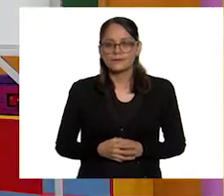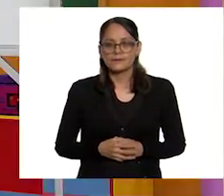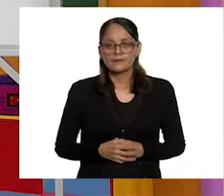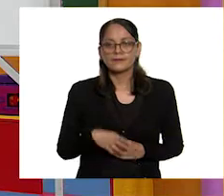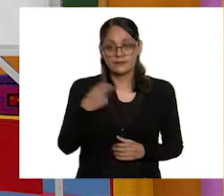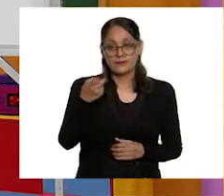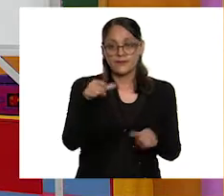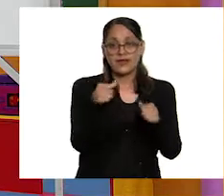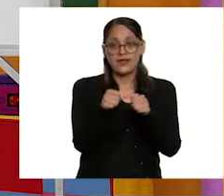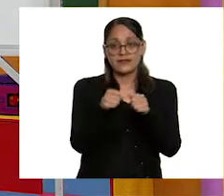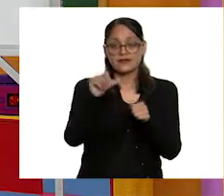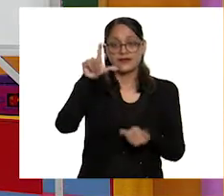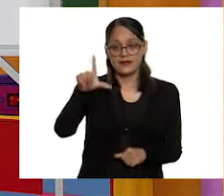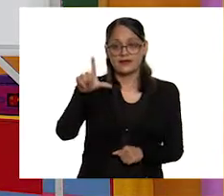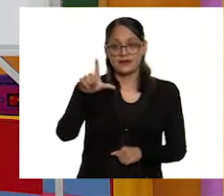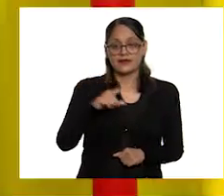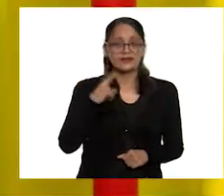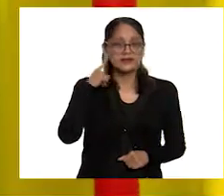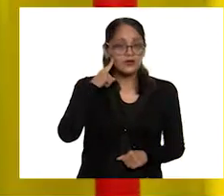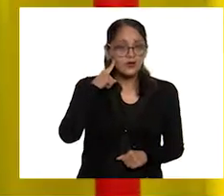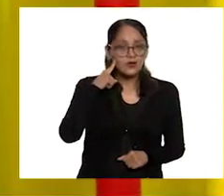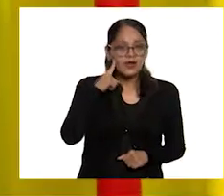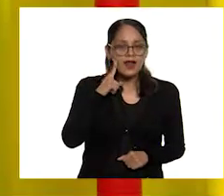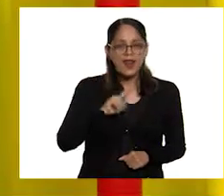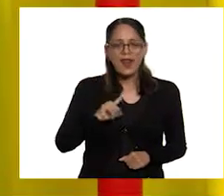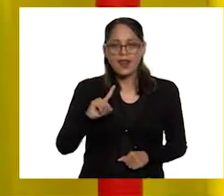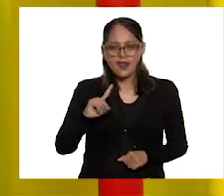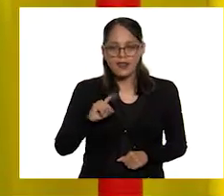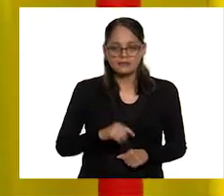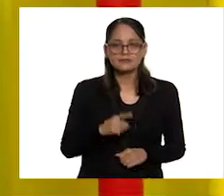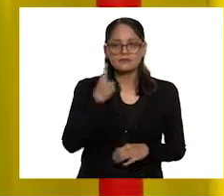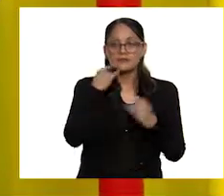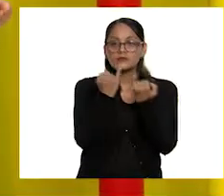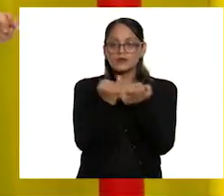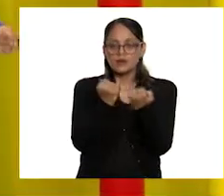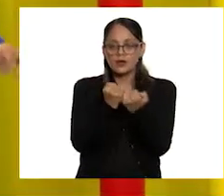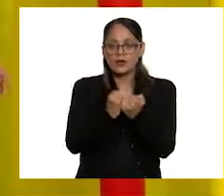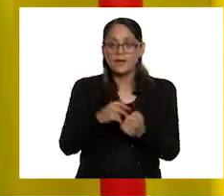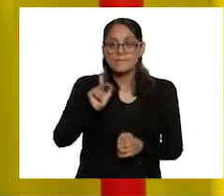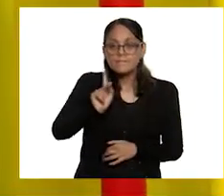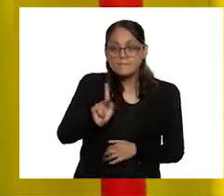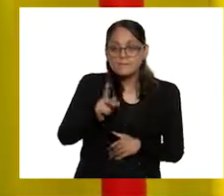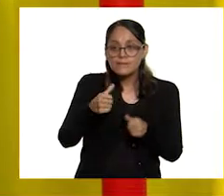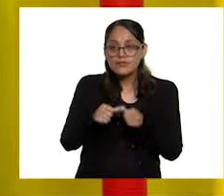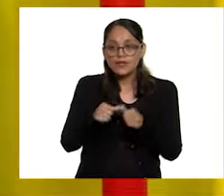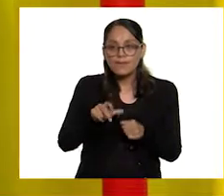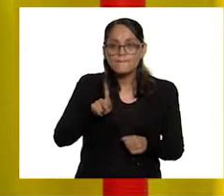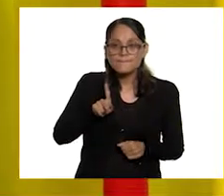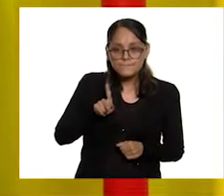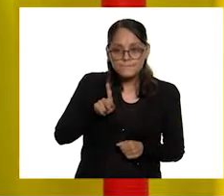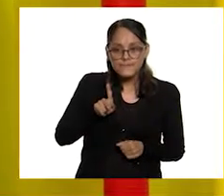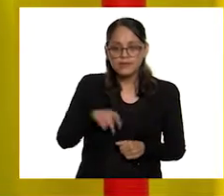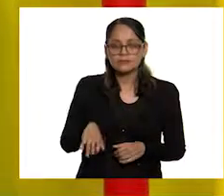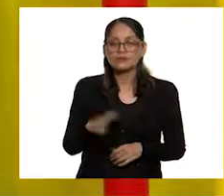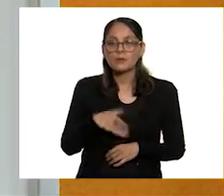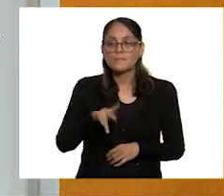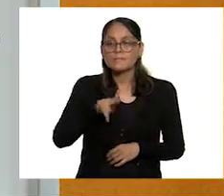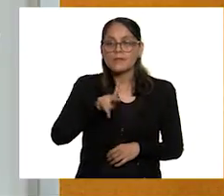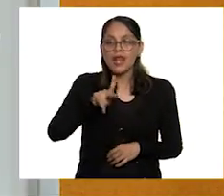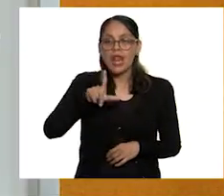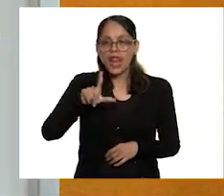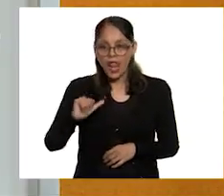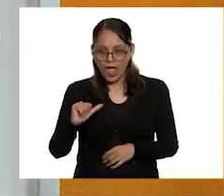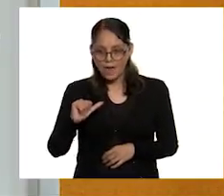Es la letra L y suena L. Y junto con la P suena pl. Y junto con la A suena